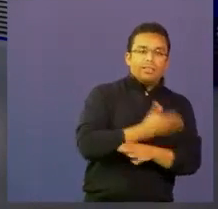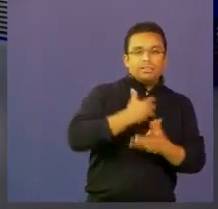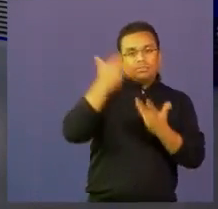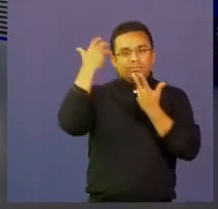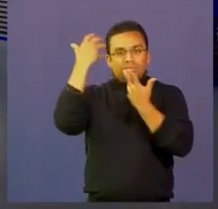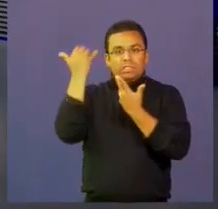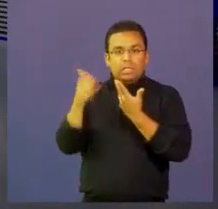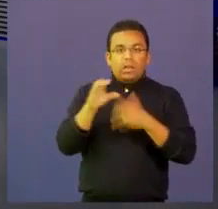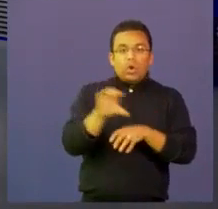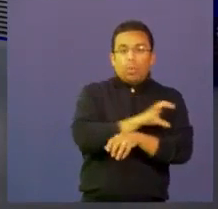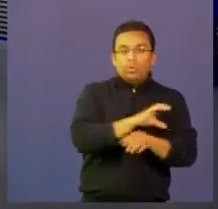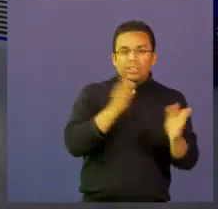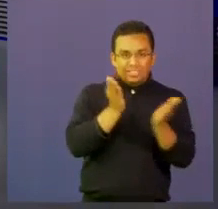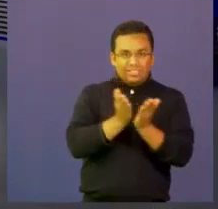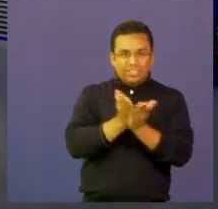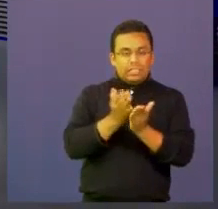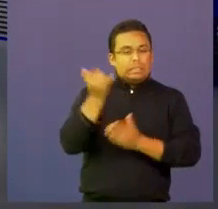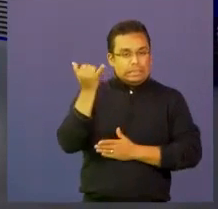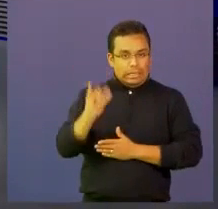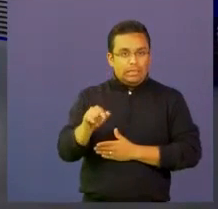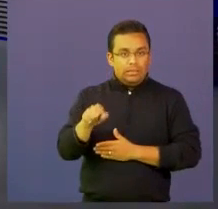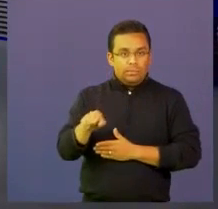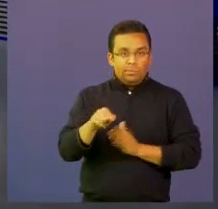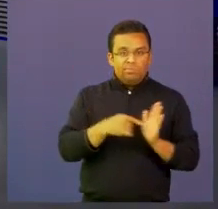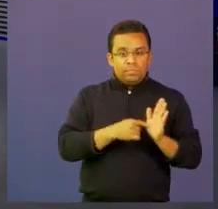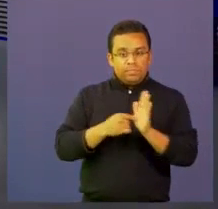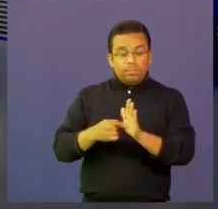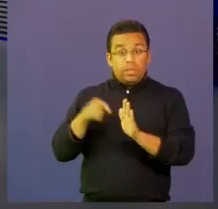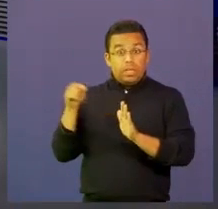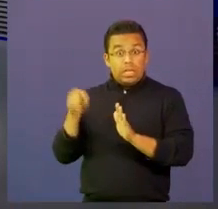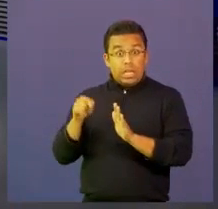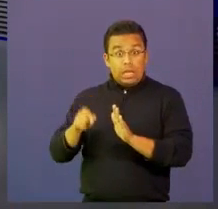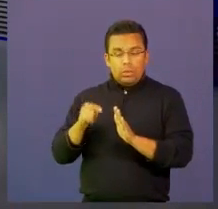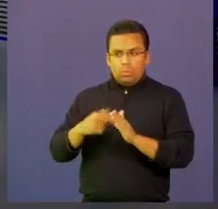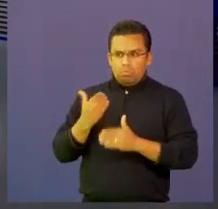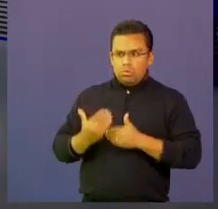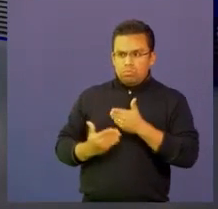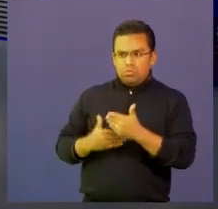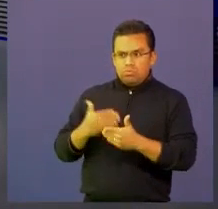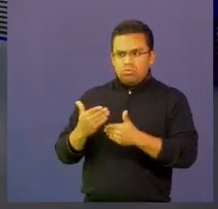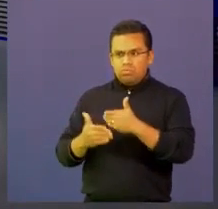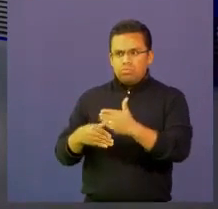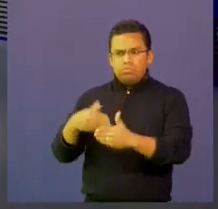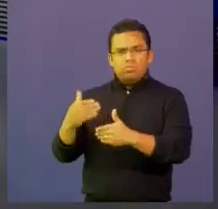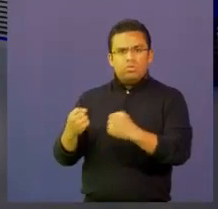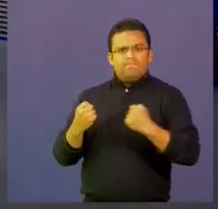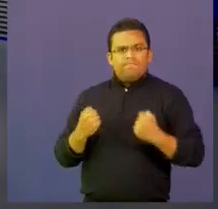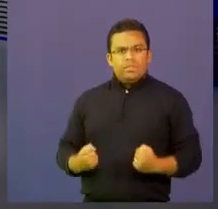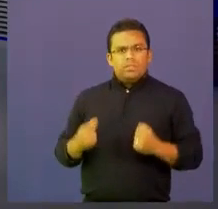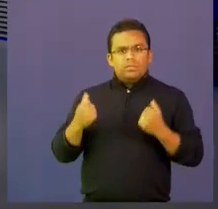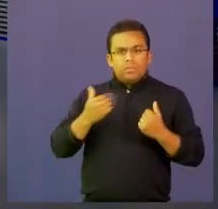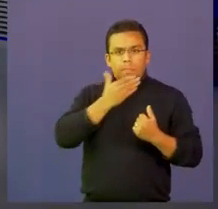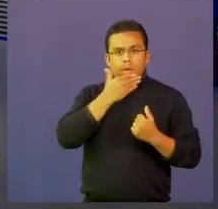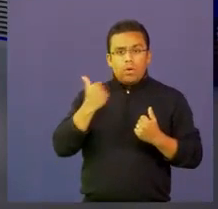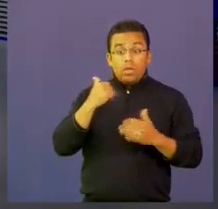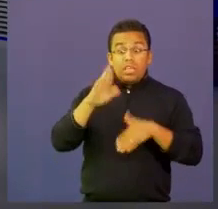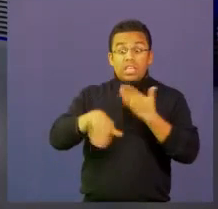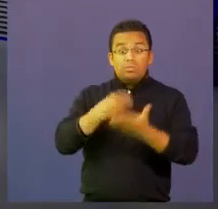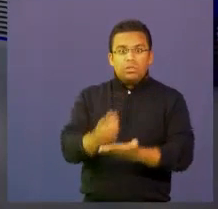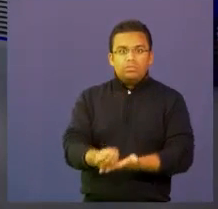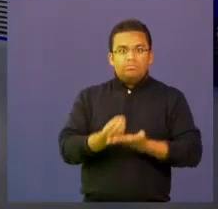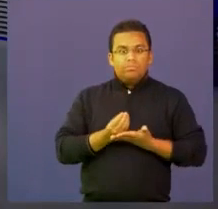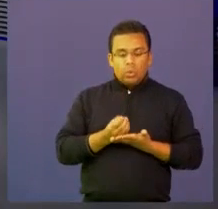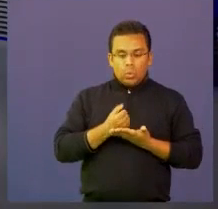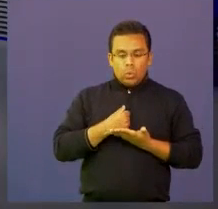educar. Y esto realmente vemos que está potenciando y haciendo convergencias para mostrar resultados efectivos